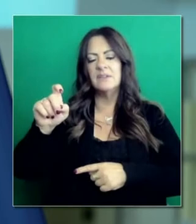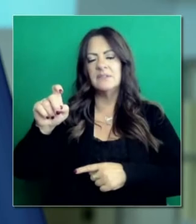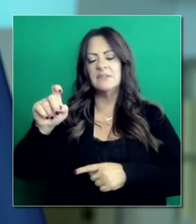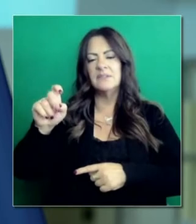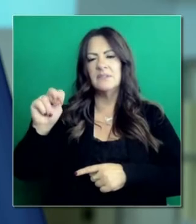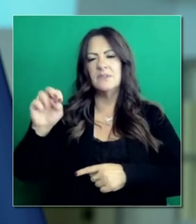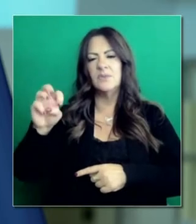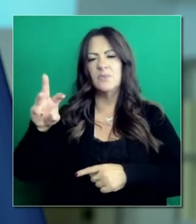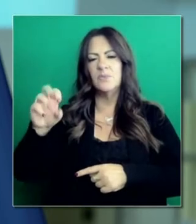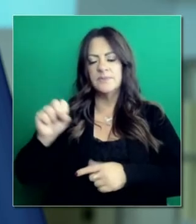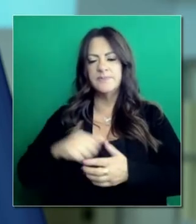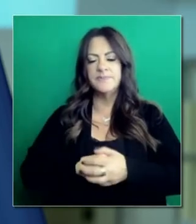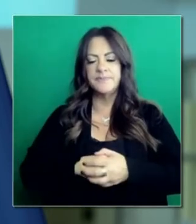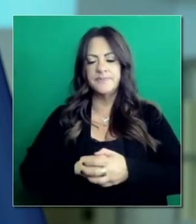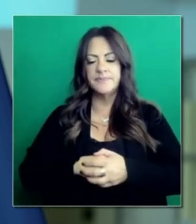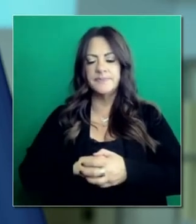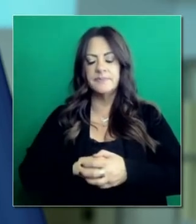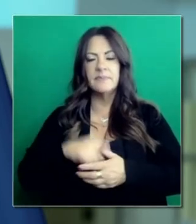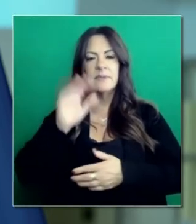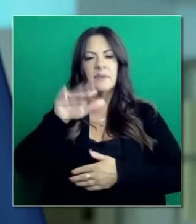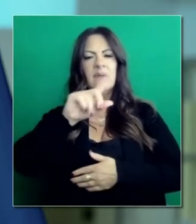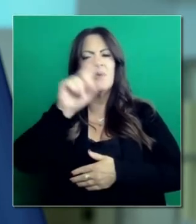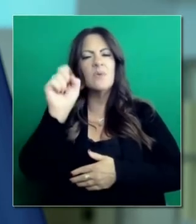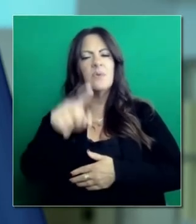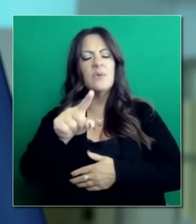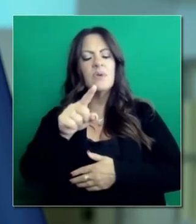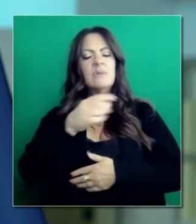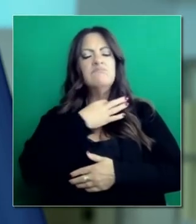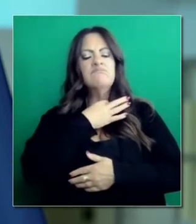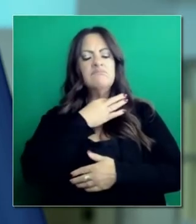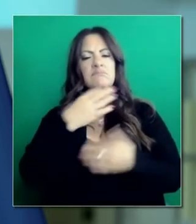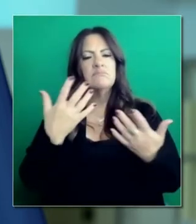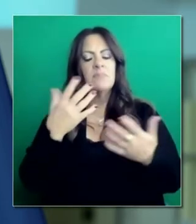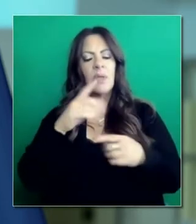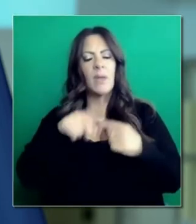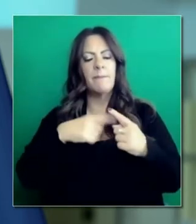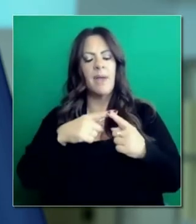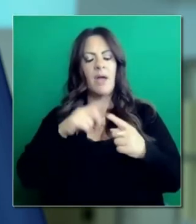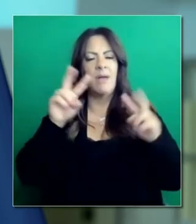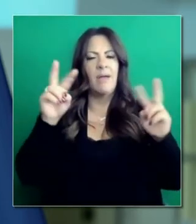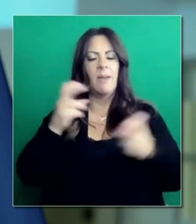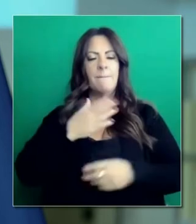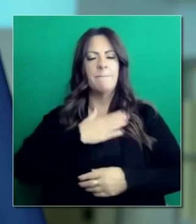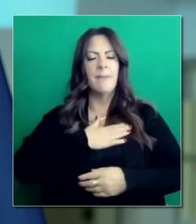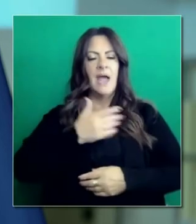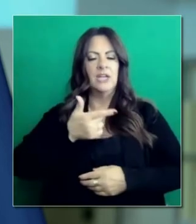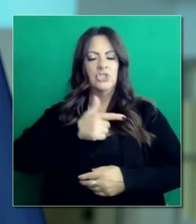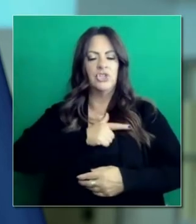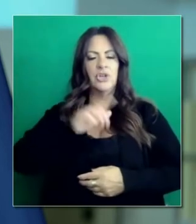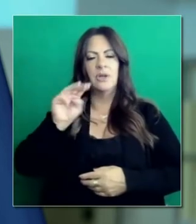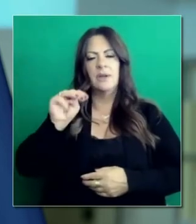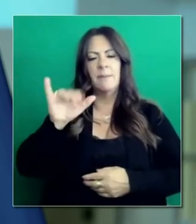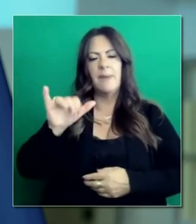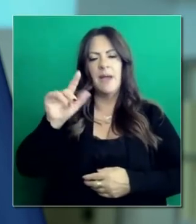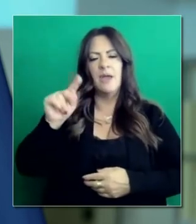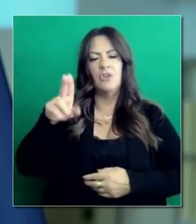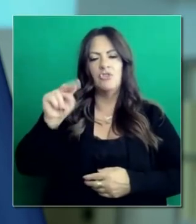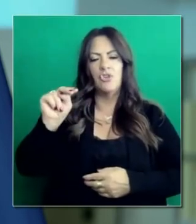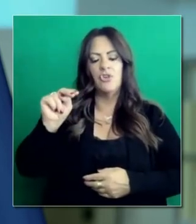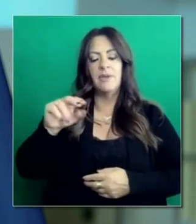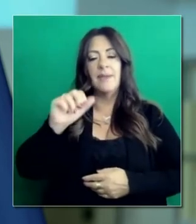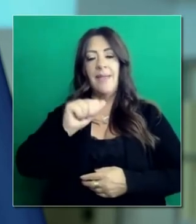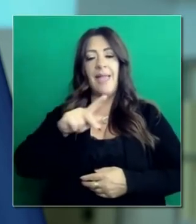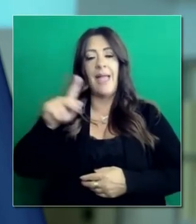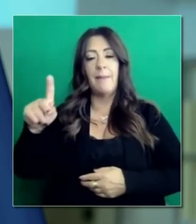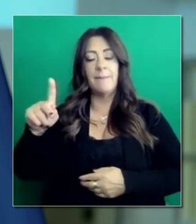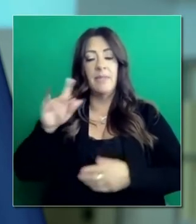Gracias, gobernador. Primero, quiero saber información en cuanto a la aplicación My Turn, mi turno. Es algo que